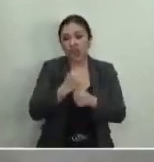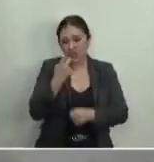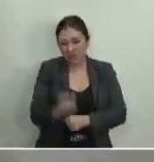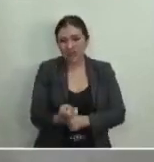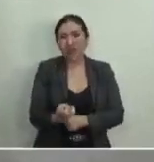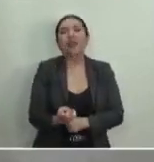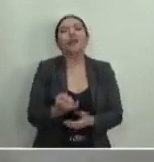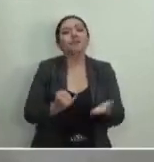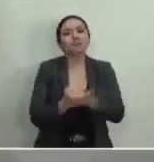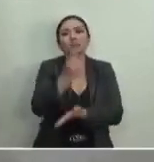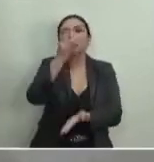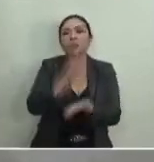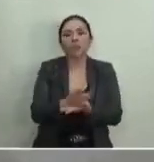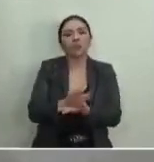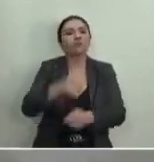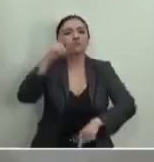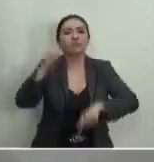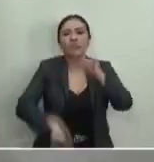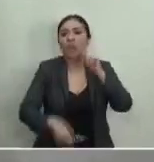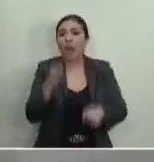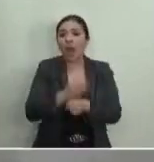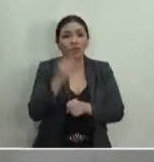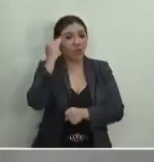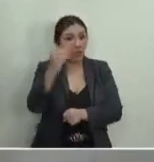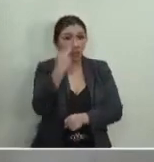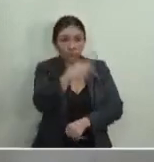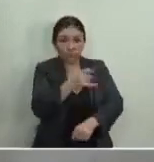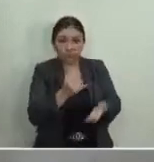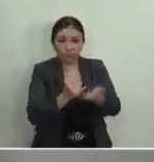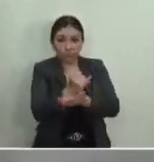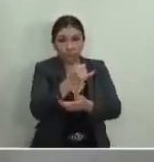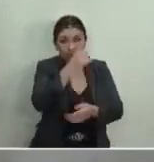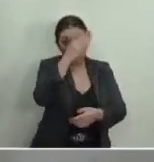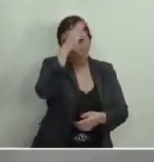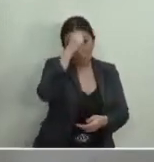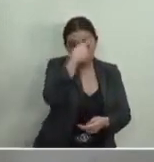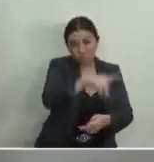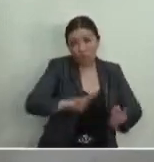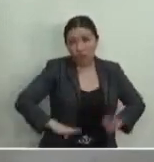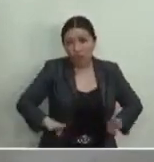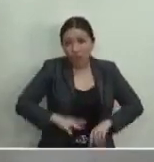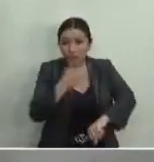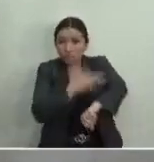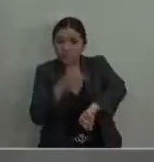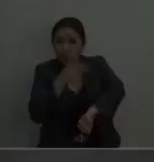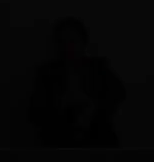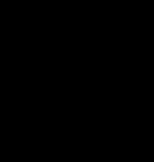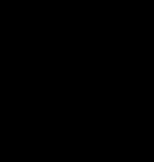resolvemos, único, revocar parcialmente la resolución impugnada en los términos y para los efectos precisados en la sentencia.